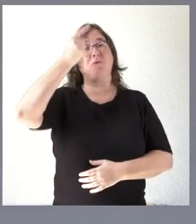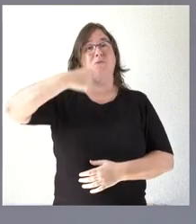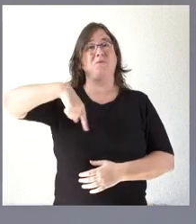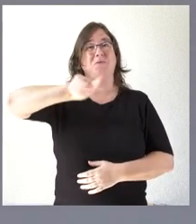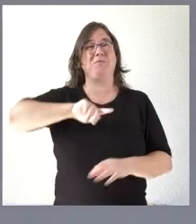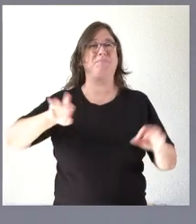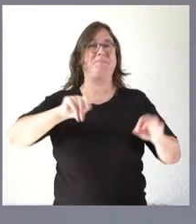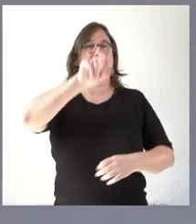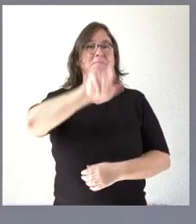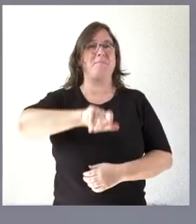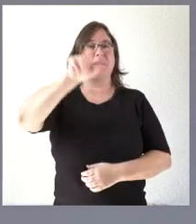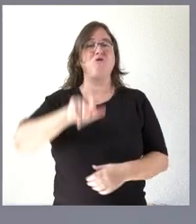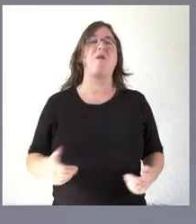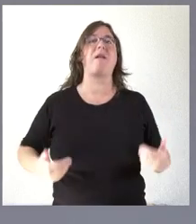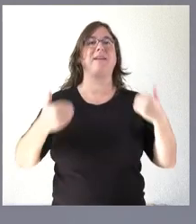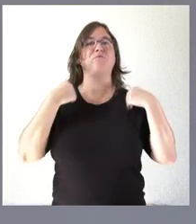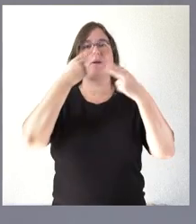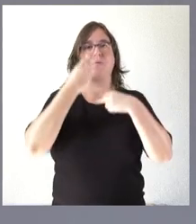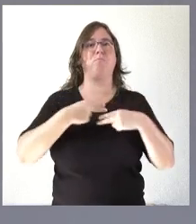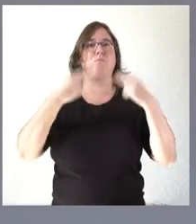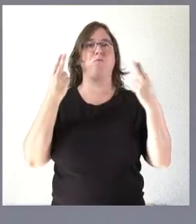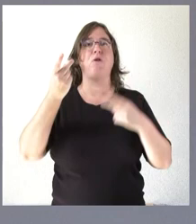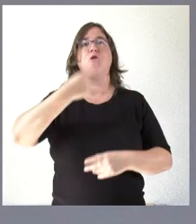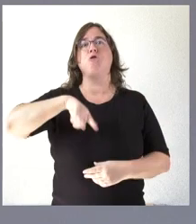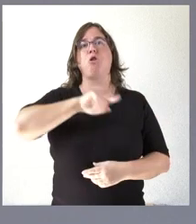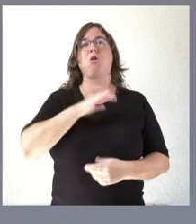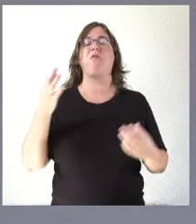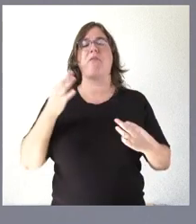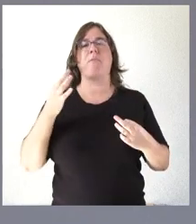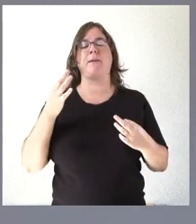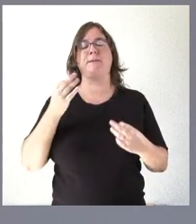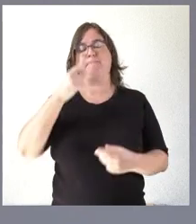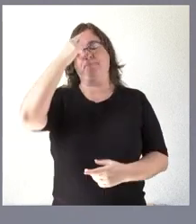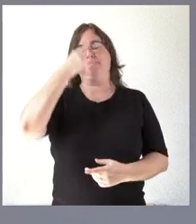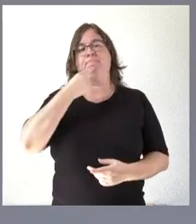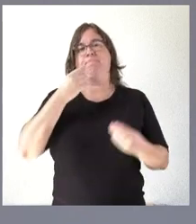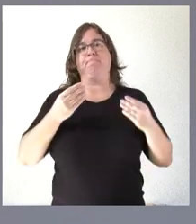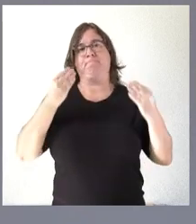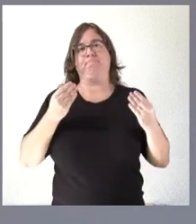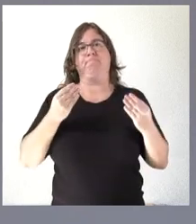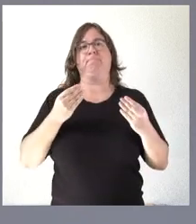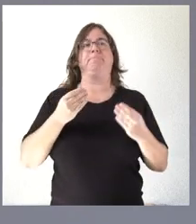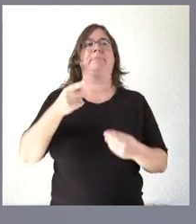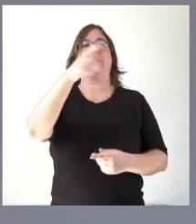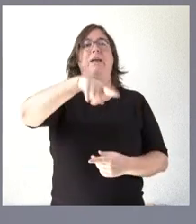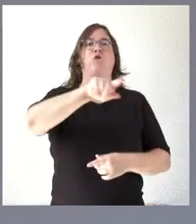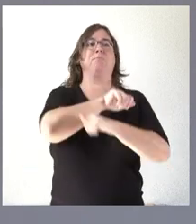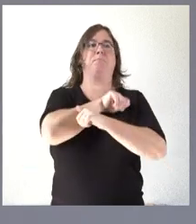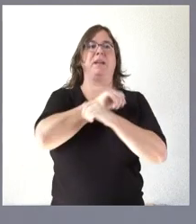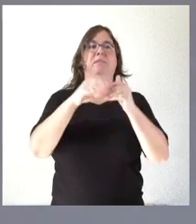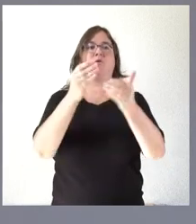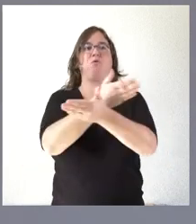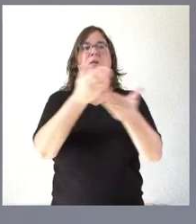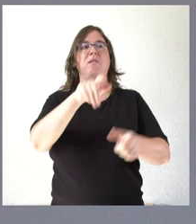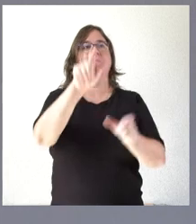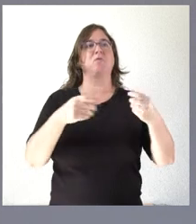responsables públicos de esta comunidad autónoma tenemos que estar a la altura de lo que los ciudadanos de Castilla y León esperan de nosotros de lo que las personas de esta